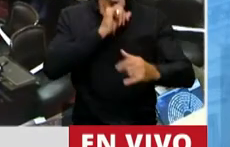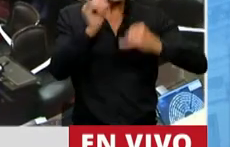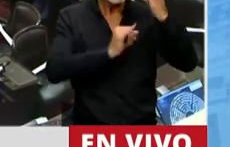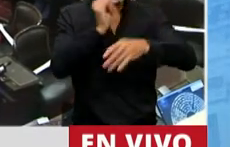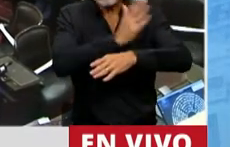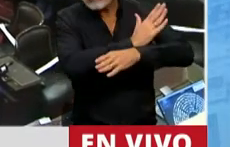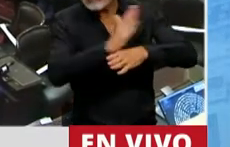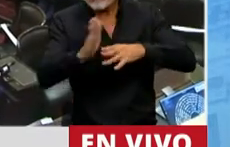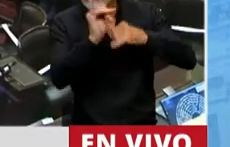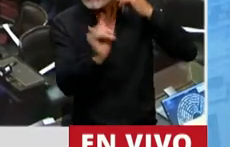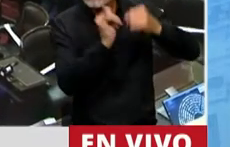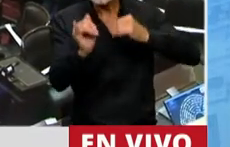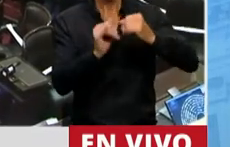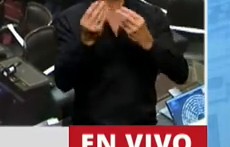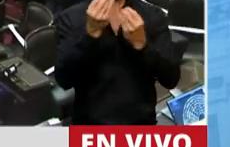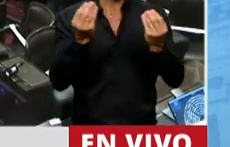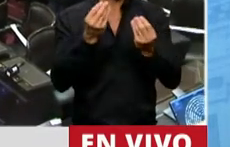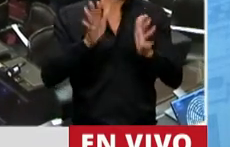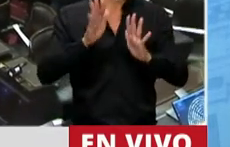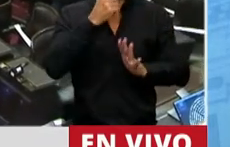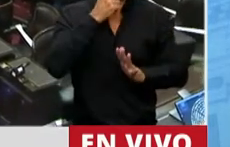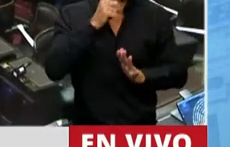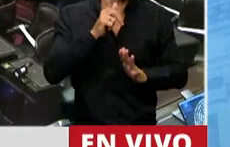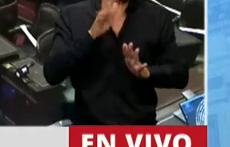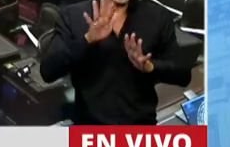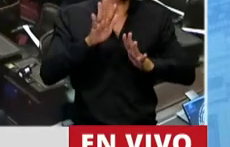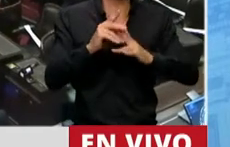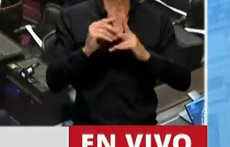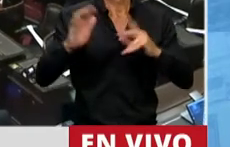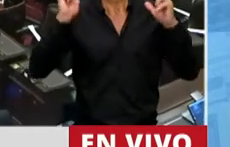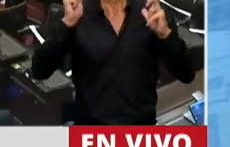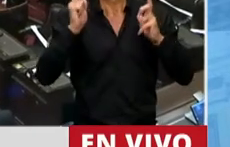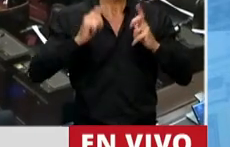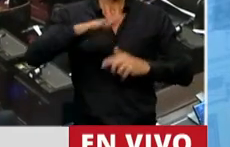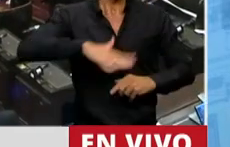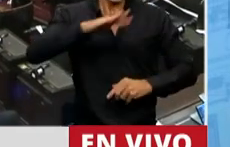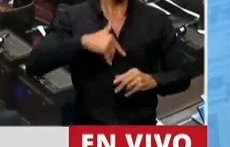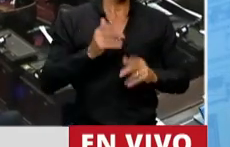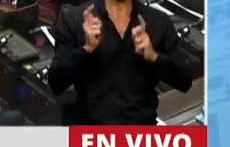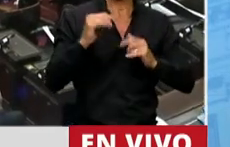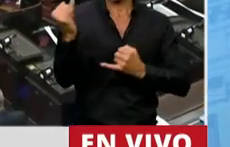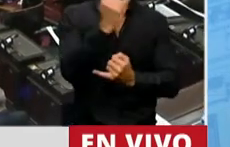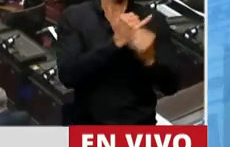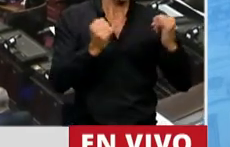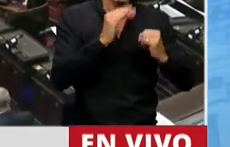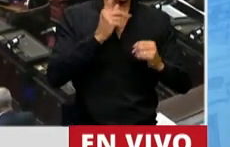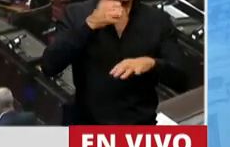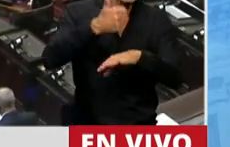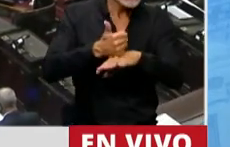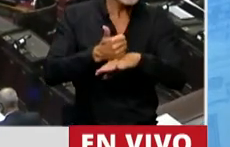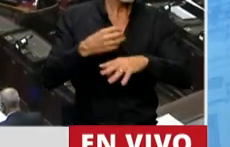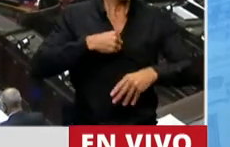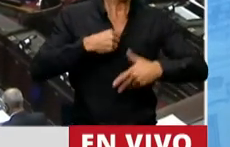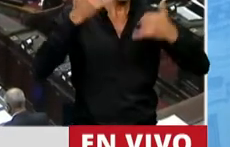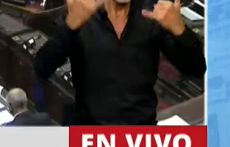que hubieran quedado en una suerte de entretenimiento entre nosotros si no hubiera estado presente esta